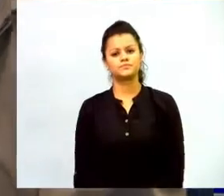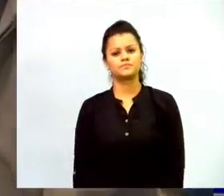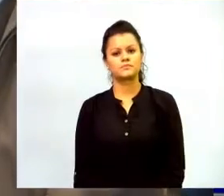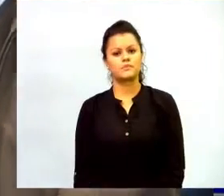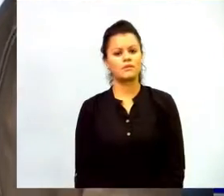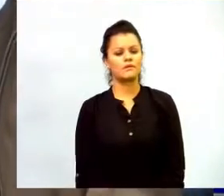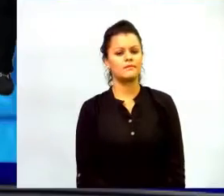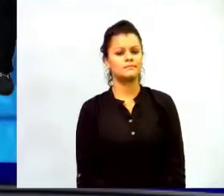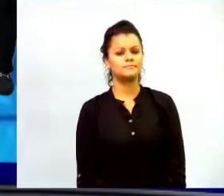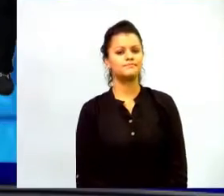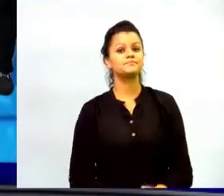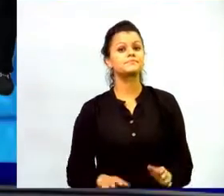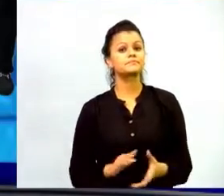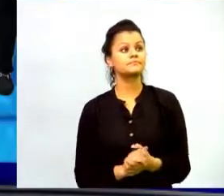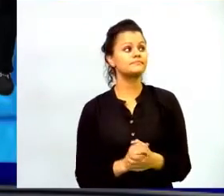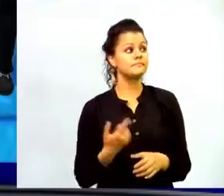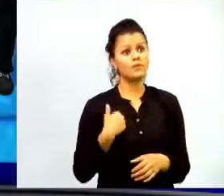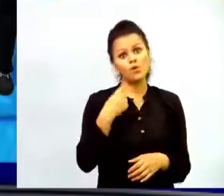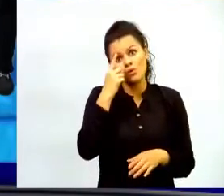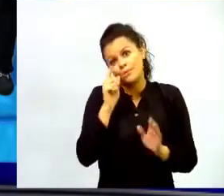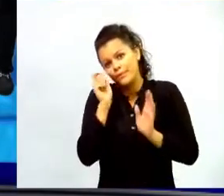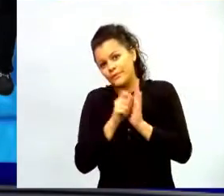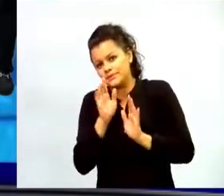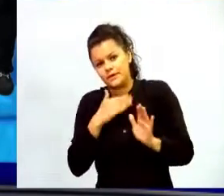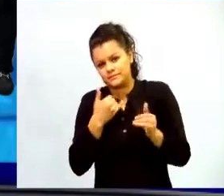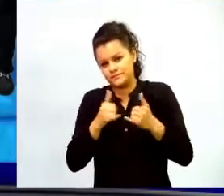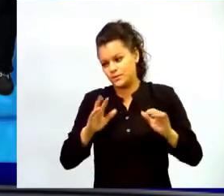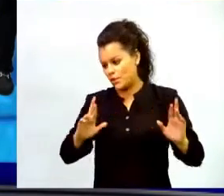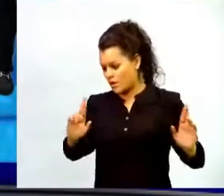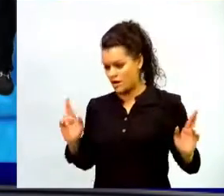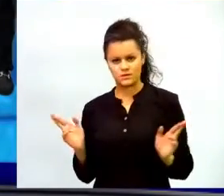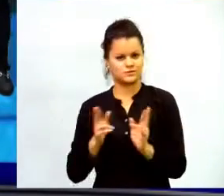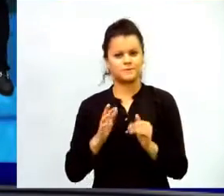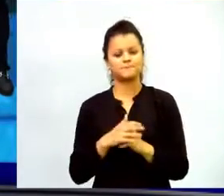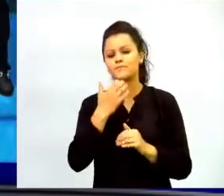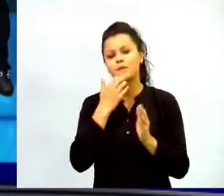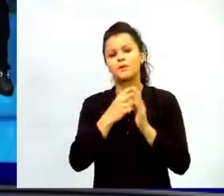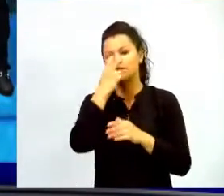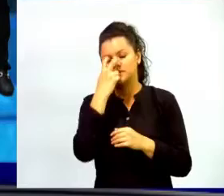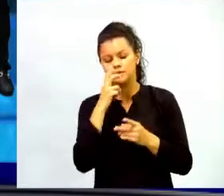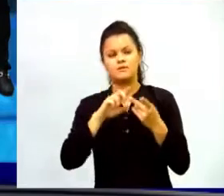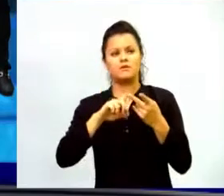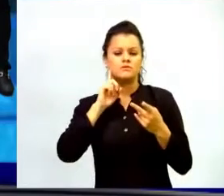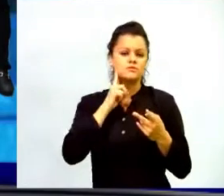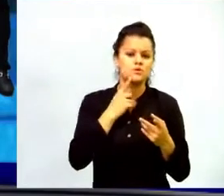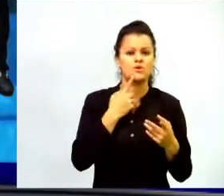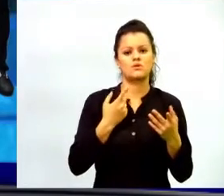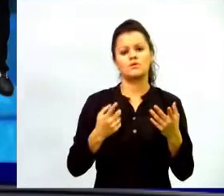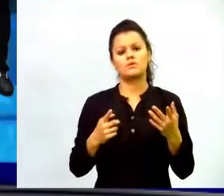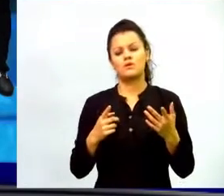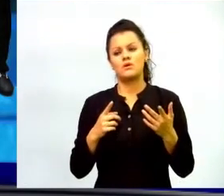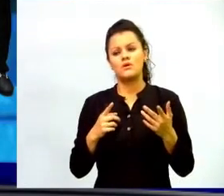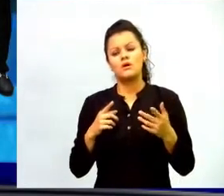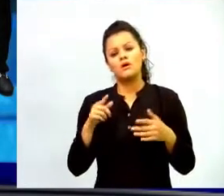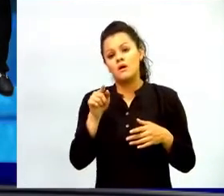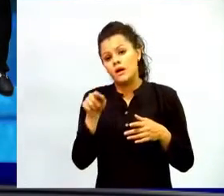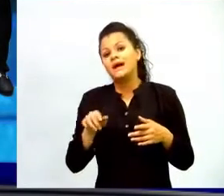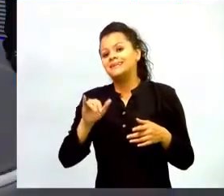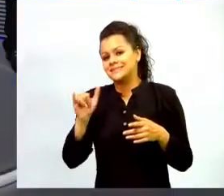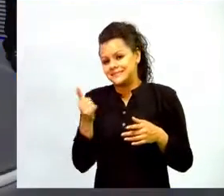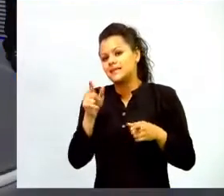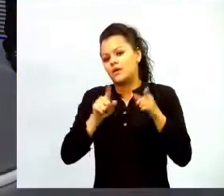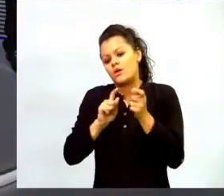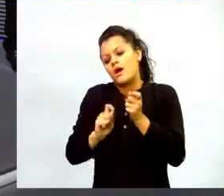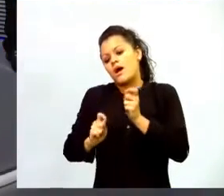para redondear esta idea es una discapacidad como la discapacidad visual la discapacidad auditiva si requiere determinadas adaptaciones